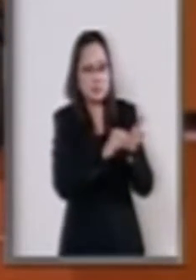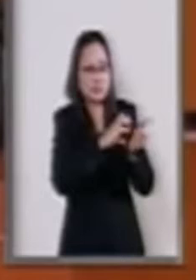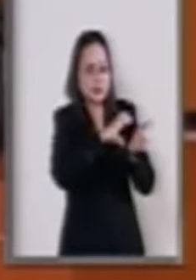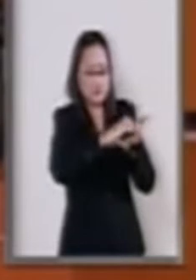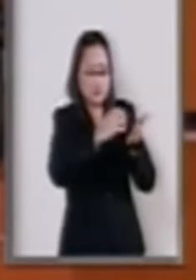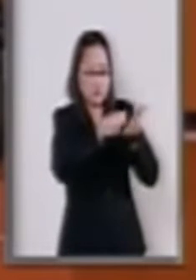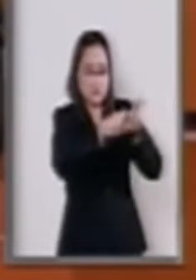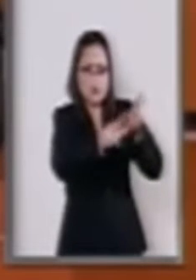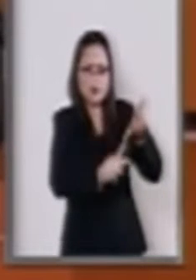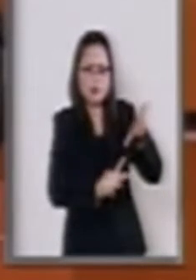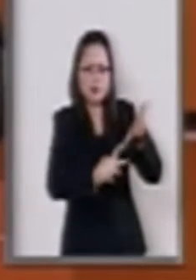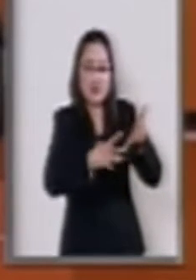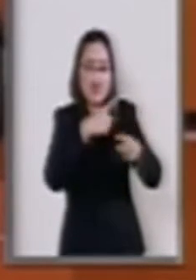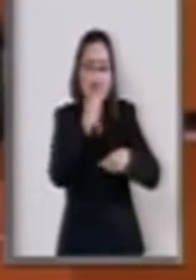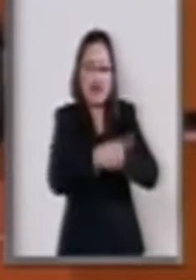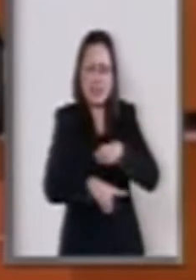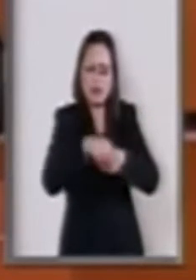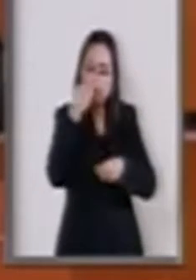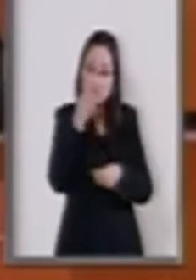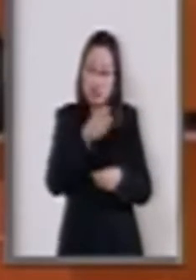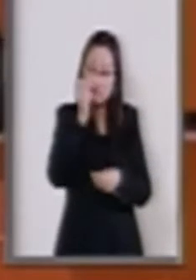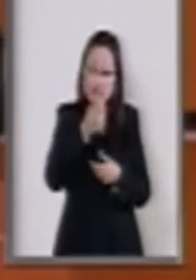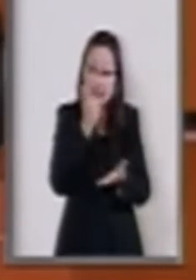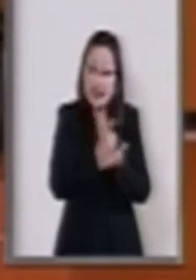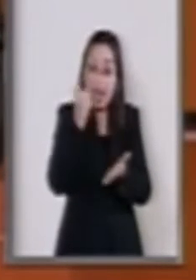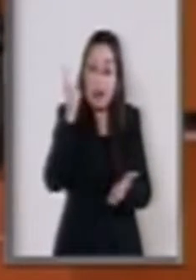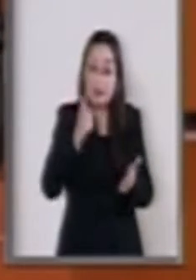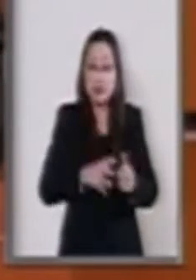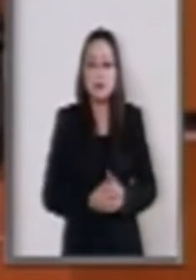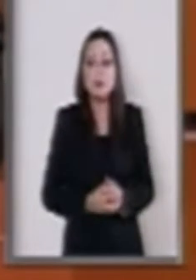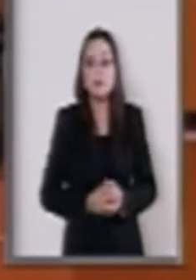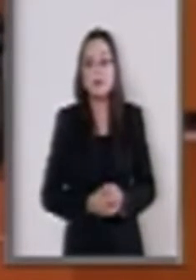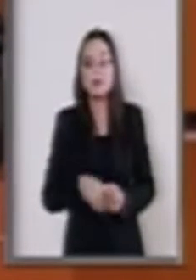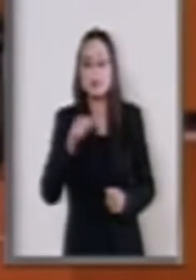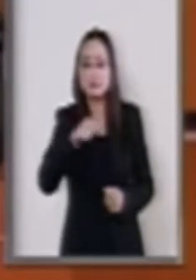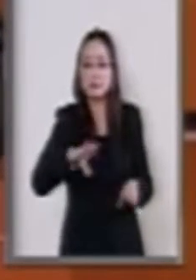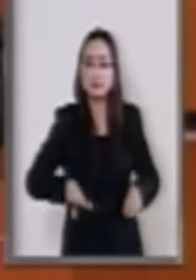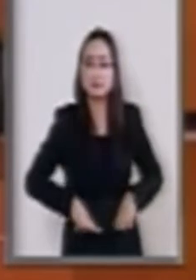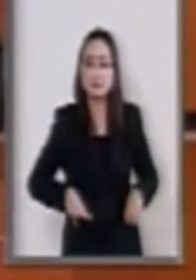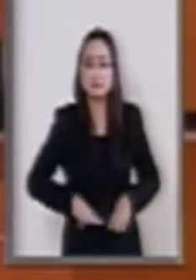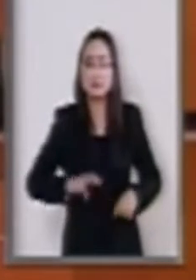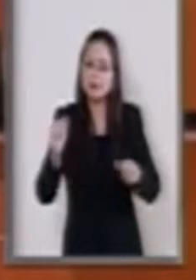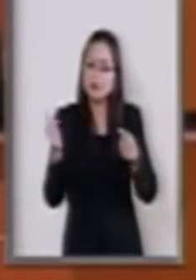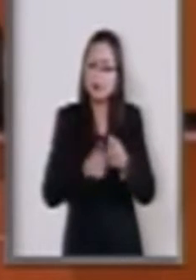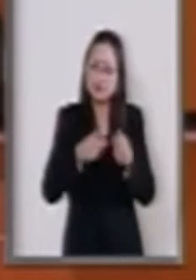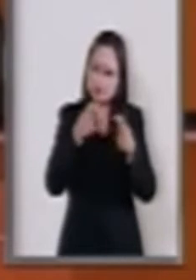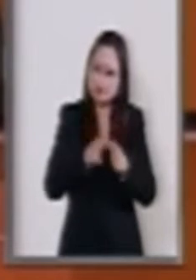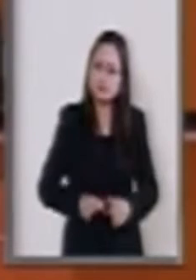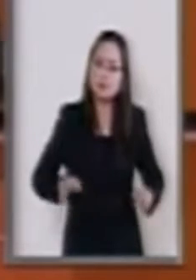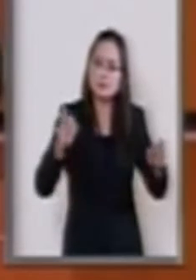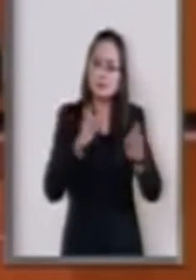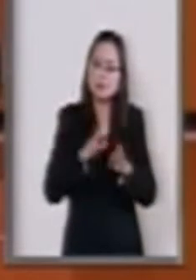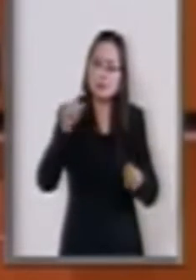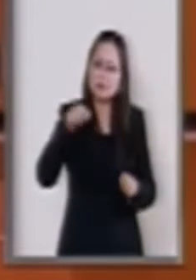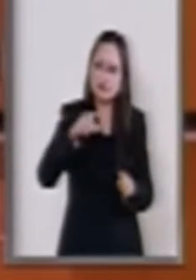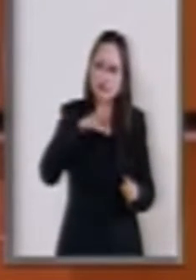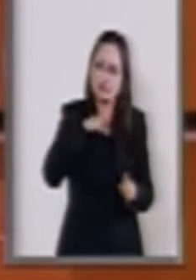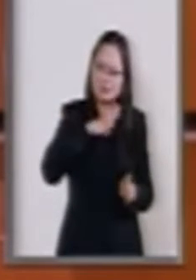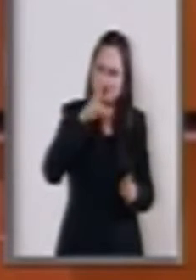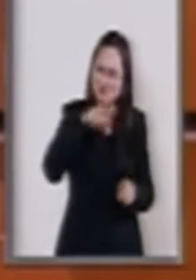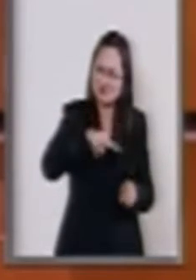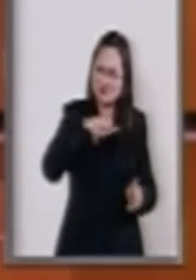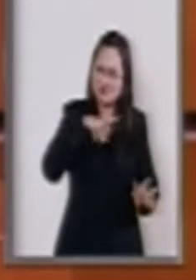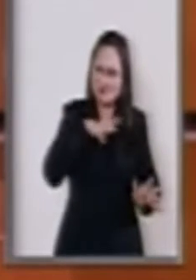el catálogo de delitos calificados como graves a una conducta ilícita que, por la intensidad del